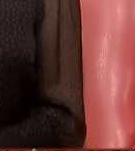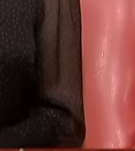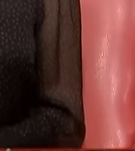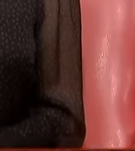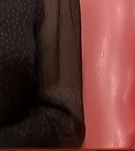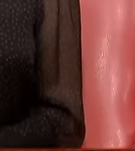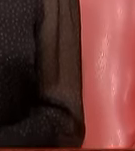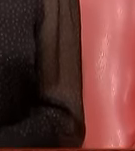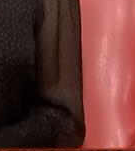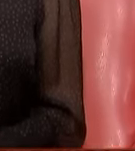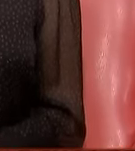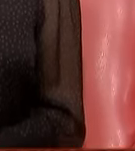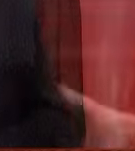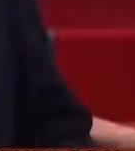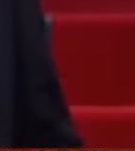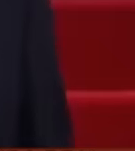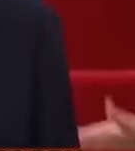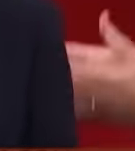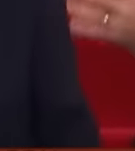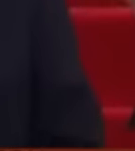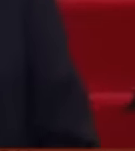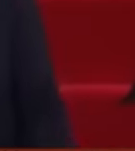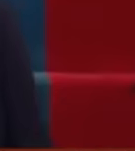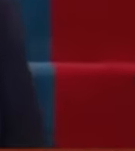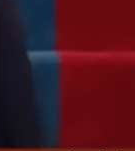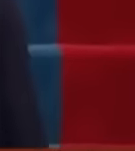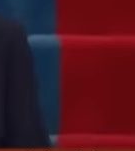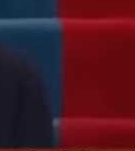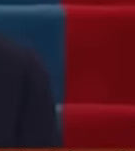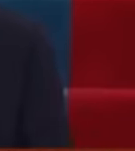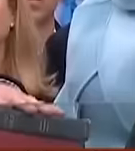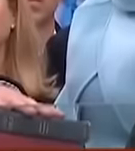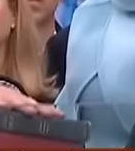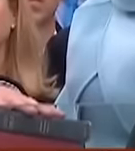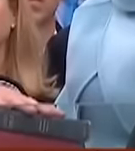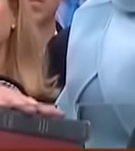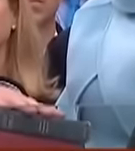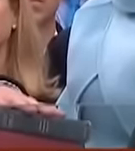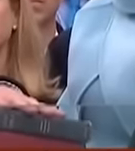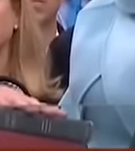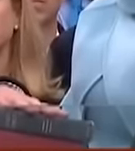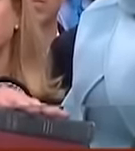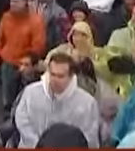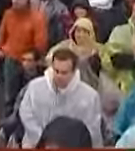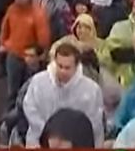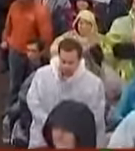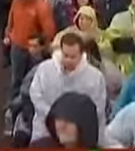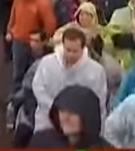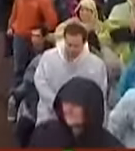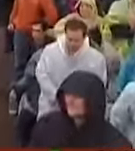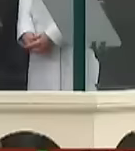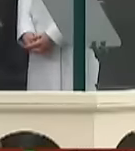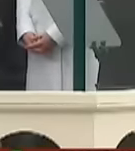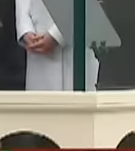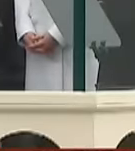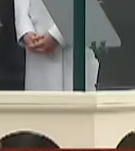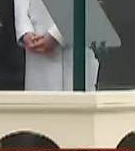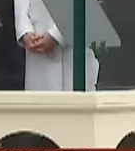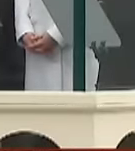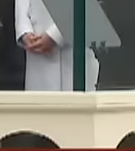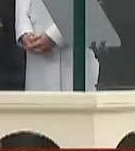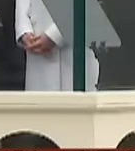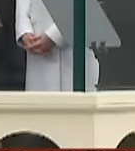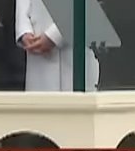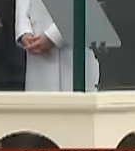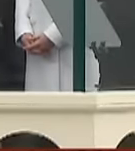investidura de Donald Trump como nuevo presidente de los Estados Unidos ha sido el evento más visto en la historia o más bien la investidura presidencial